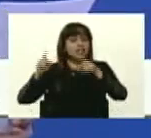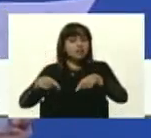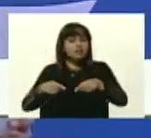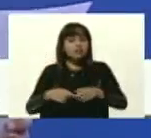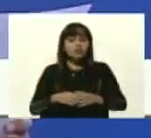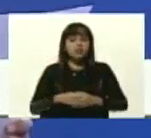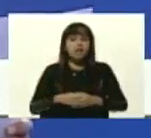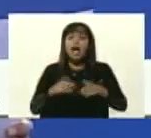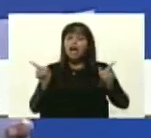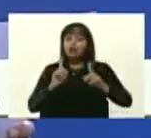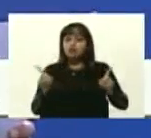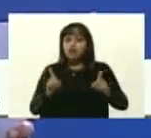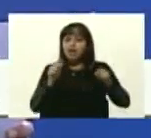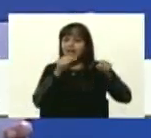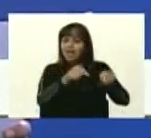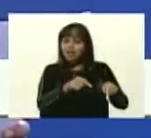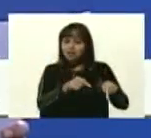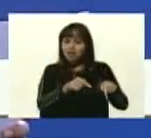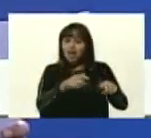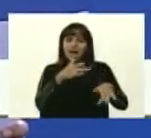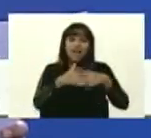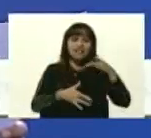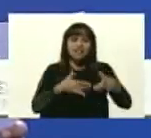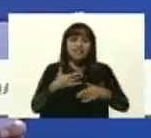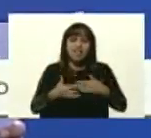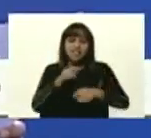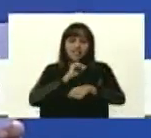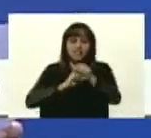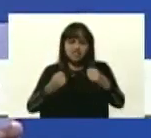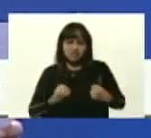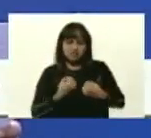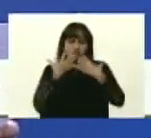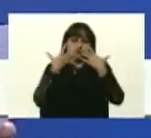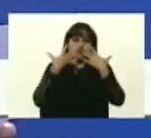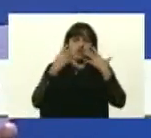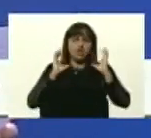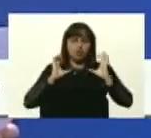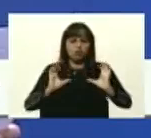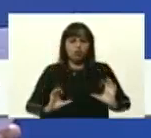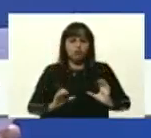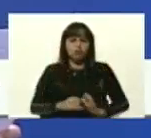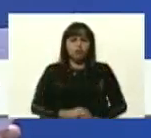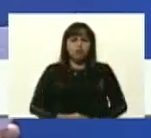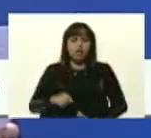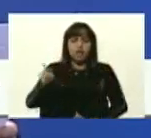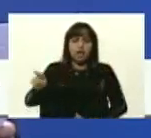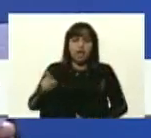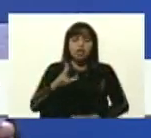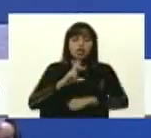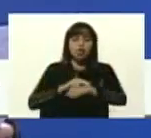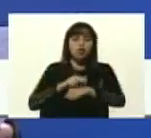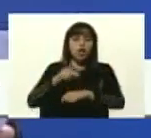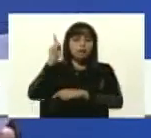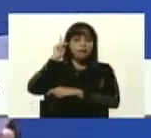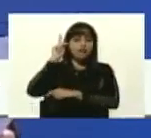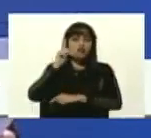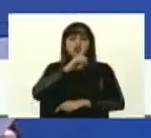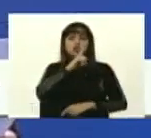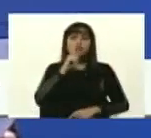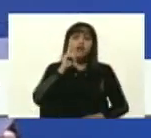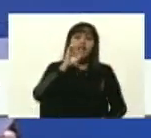Este es actividad antiviral y antimicrobiana. Aquí está la doctora y profesora Elsie Bastidas,